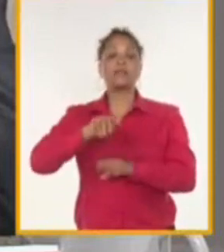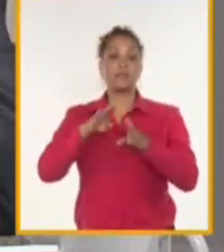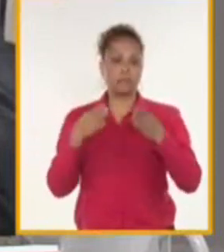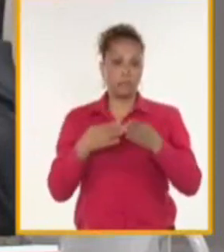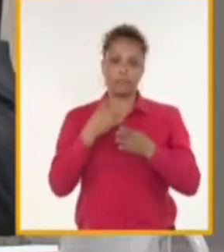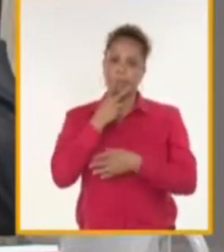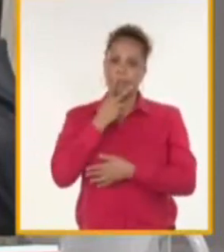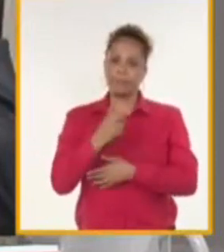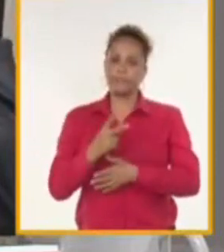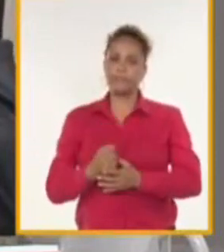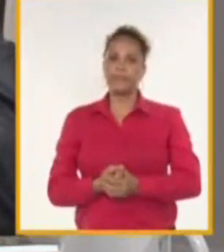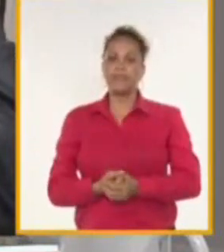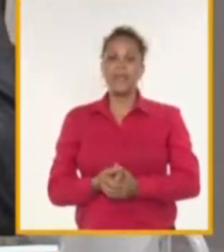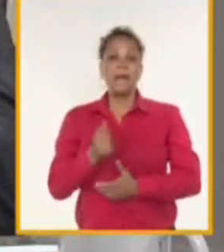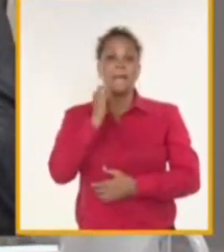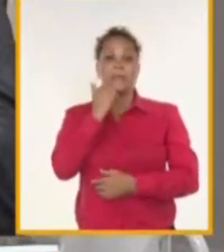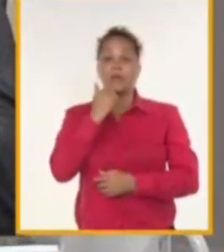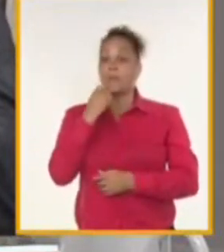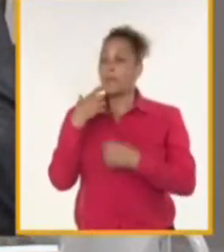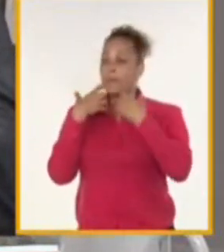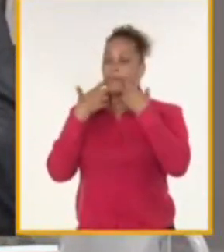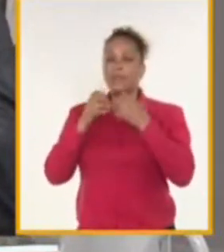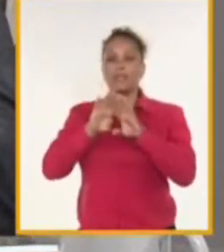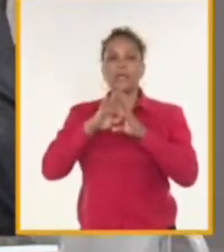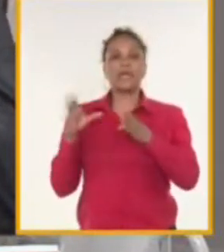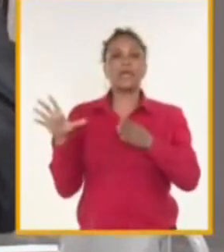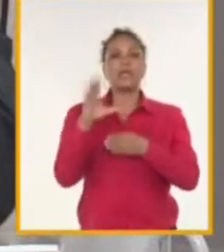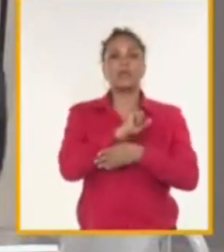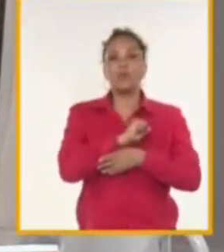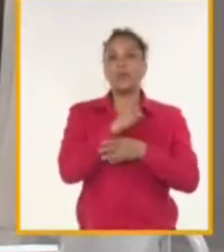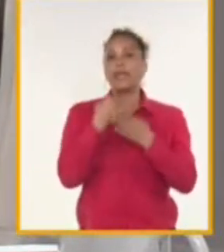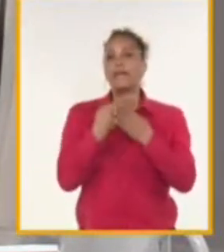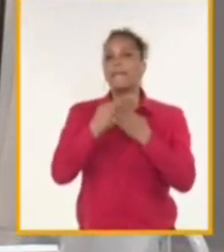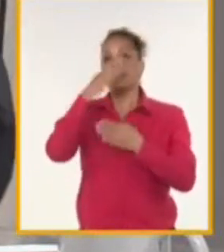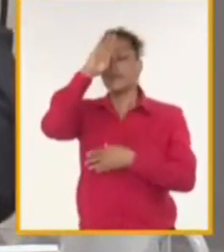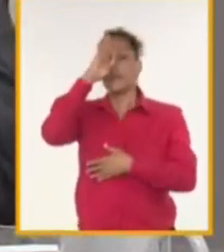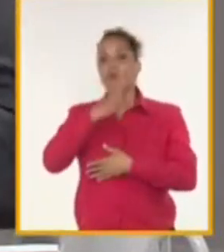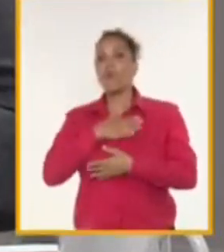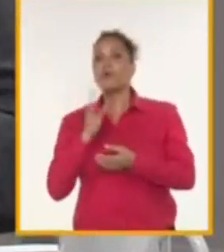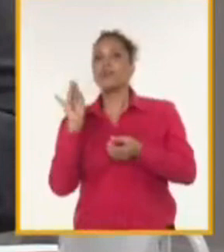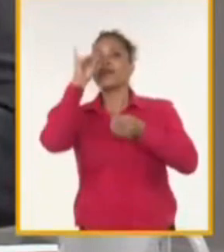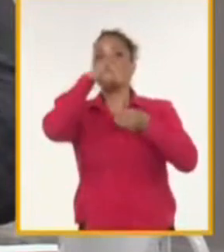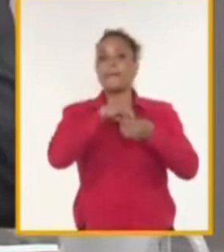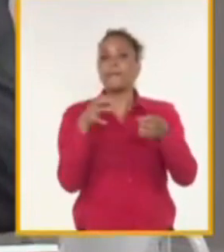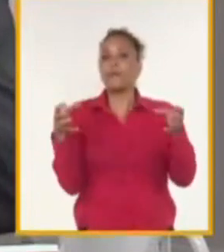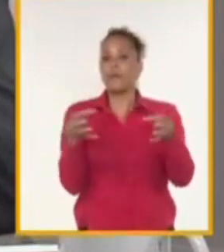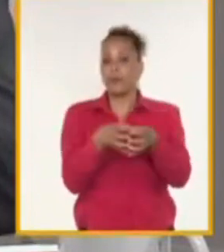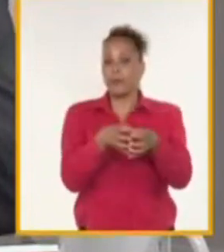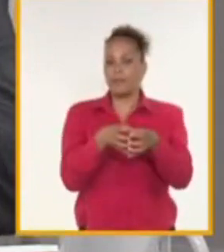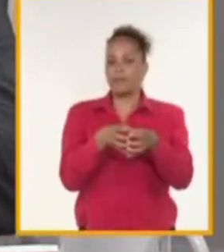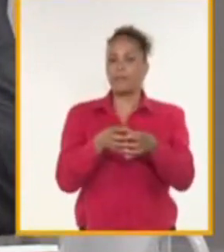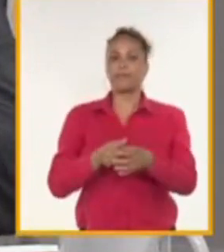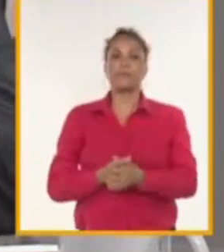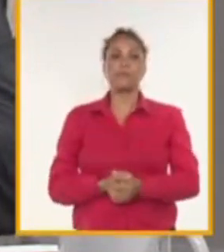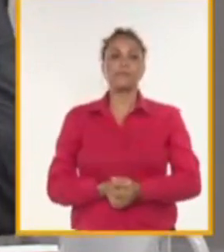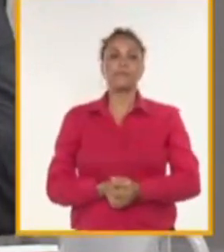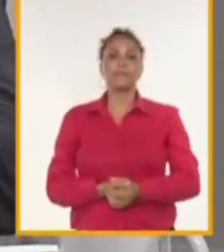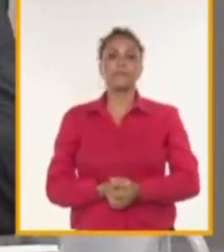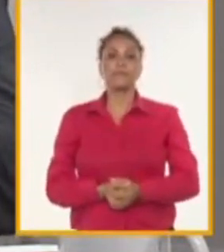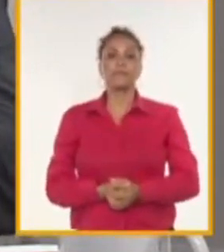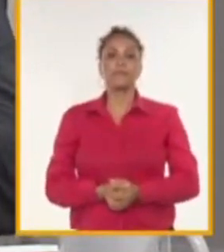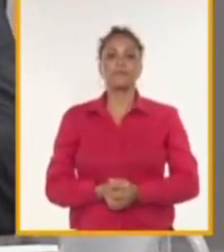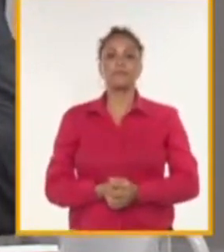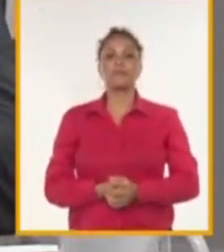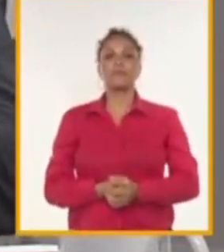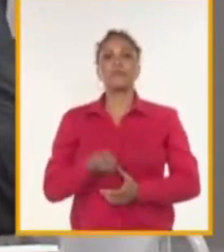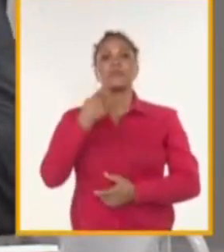importante es que ya alcanza a todo el tejido empresarial cubano. Así que está presente cualquiera de las formas que hoy